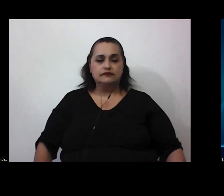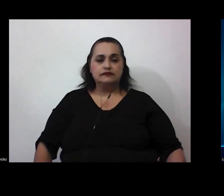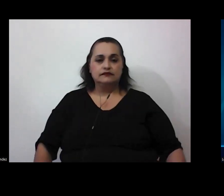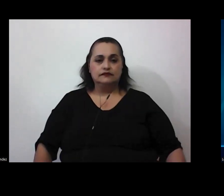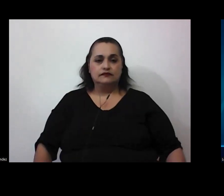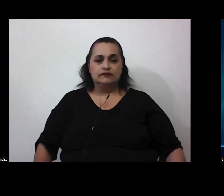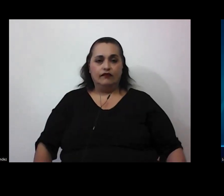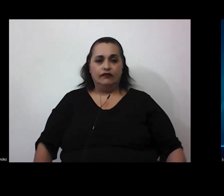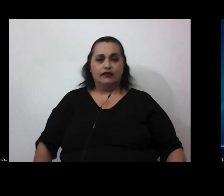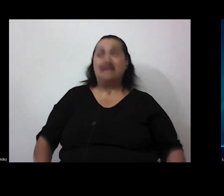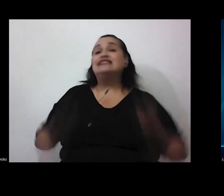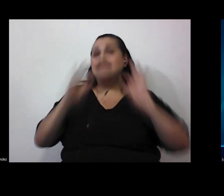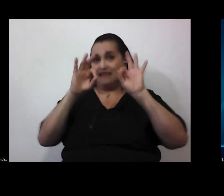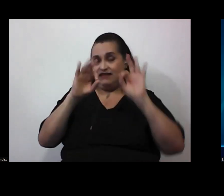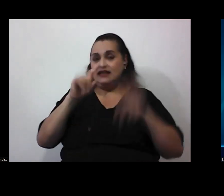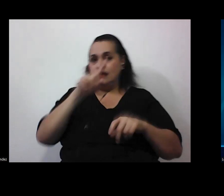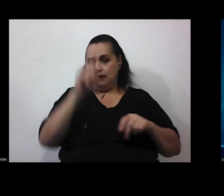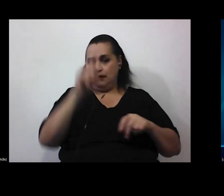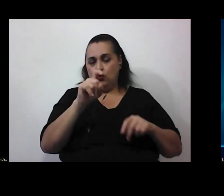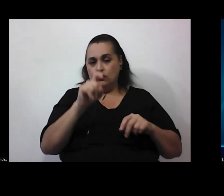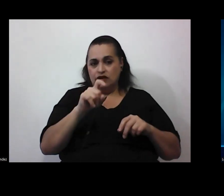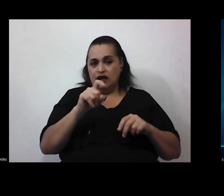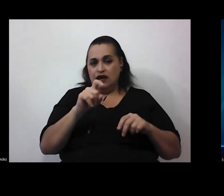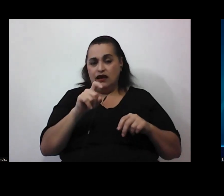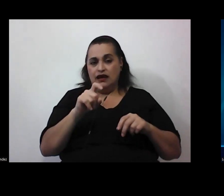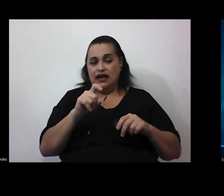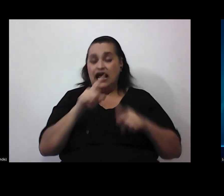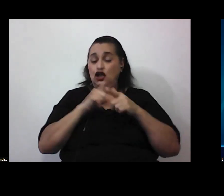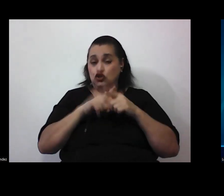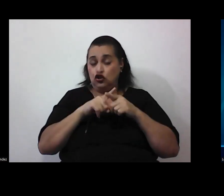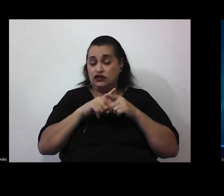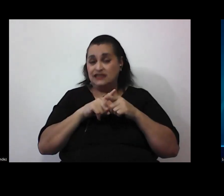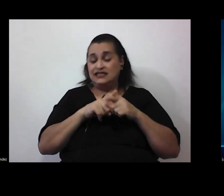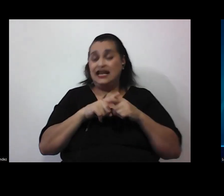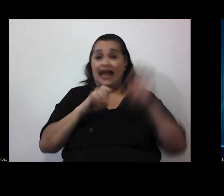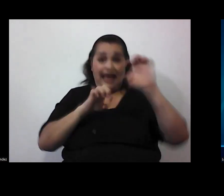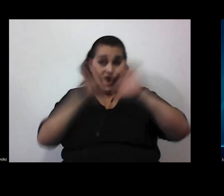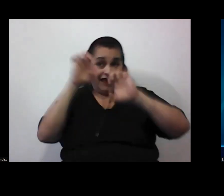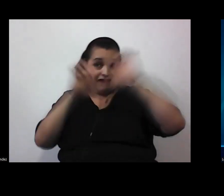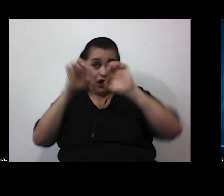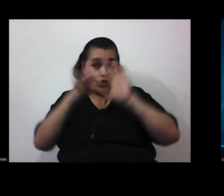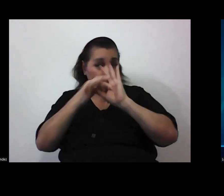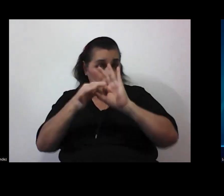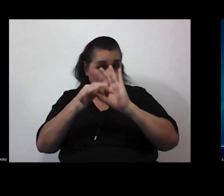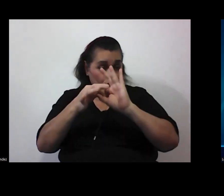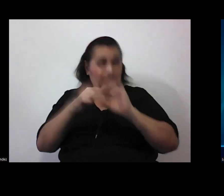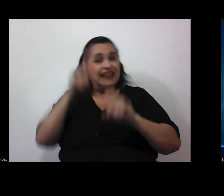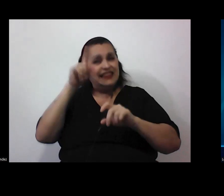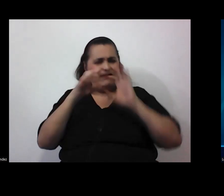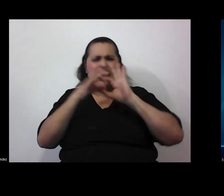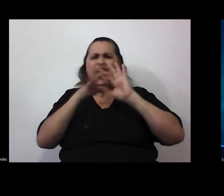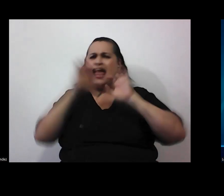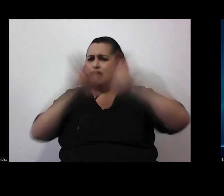está bien la pregunta en una en una instancia de evaluación la evaluación debería ser algo continua